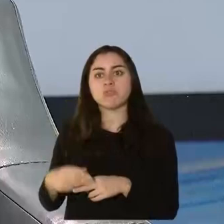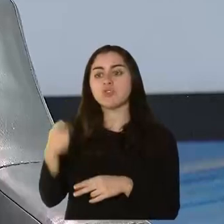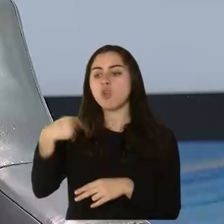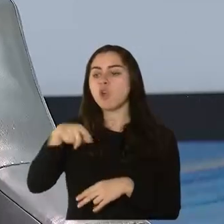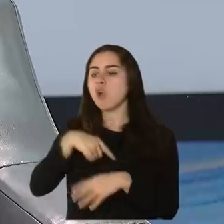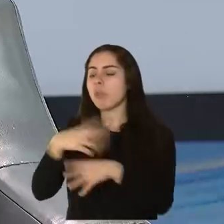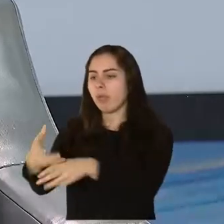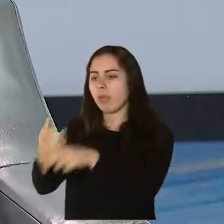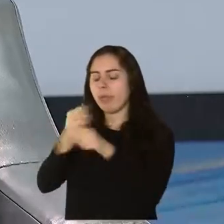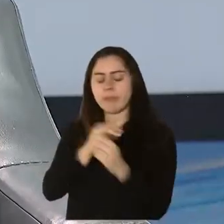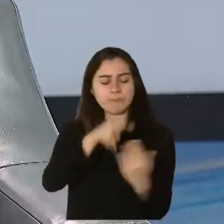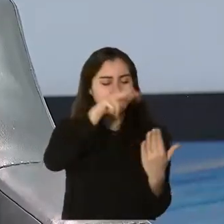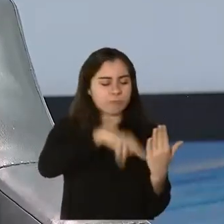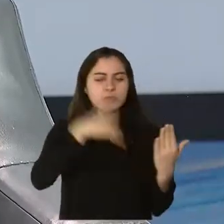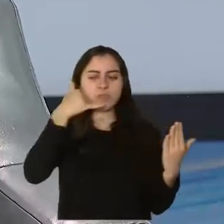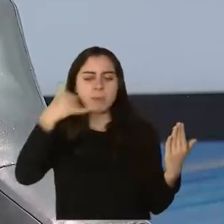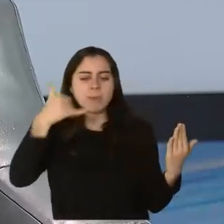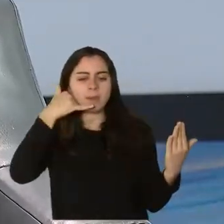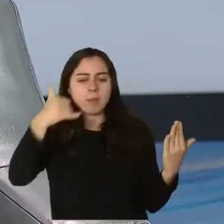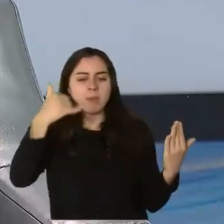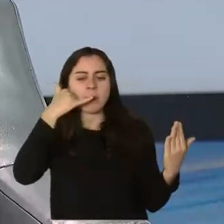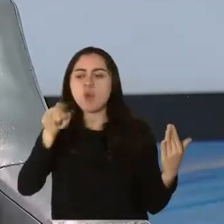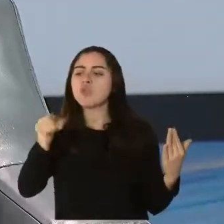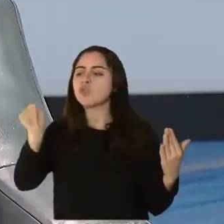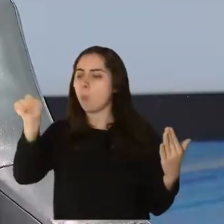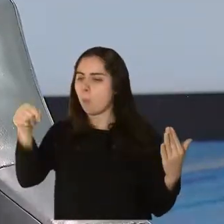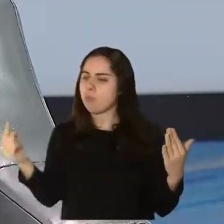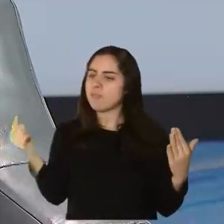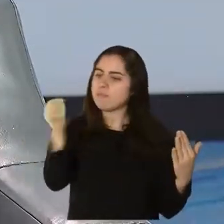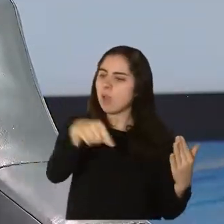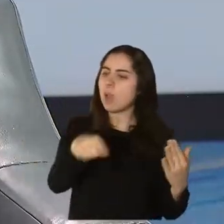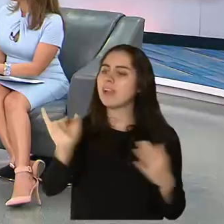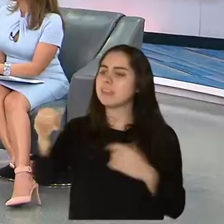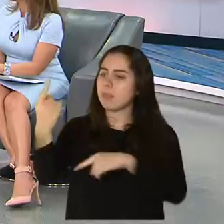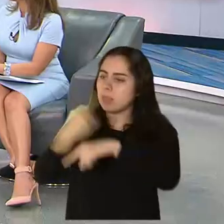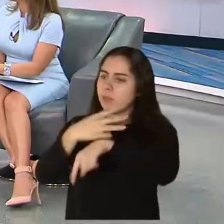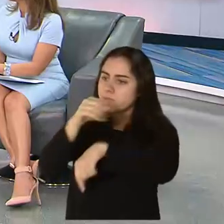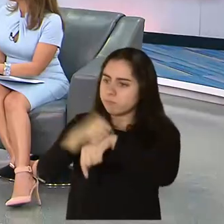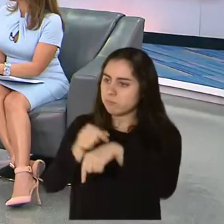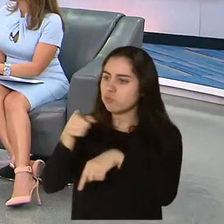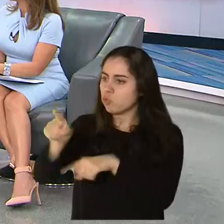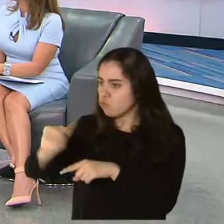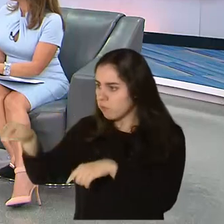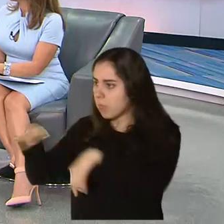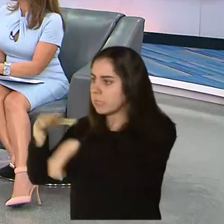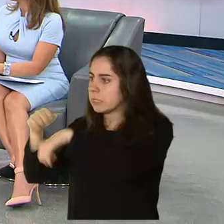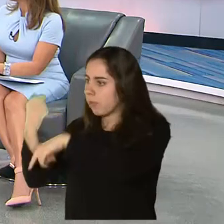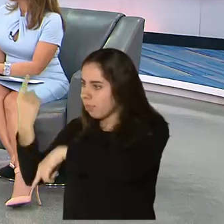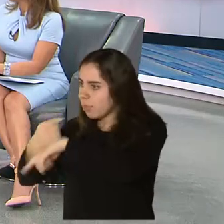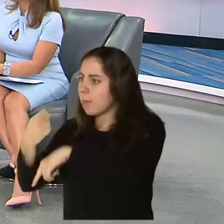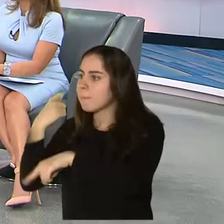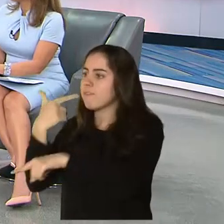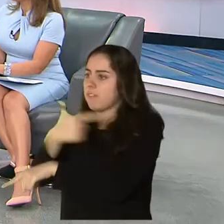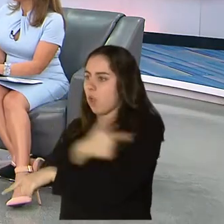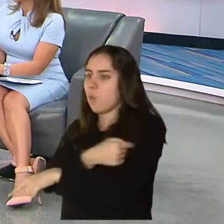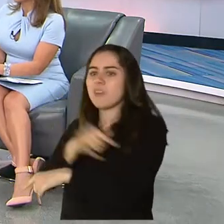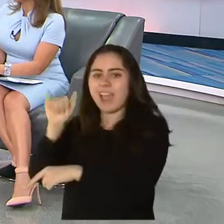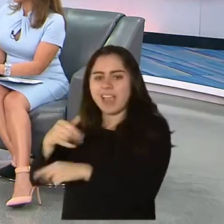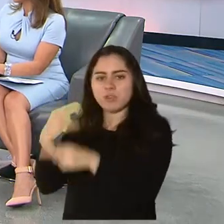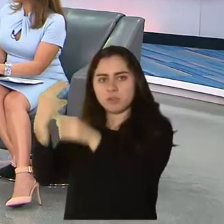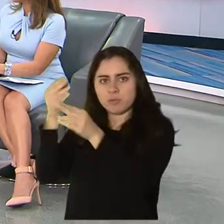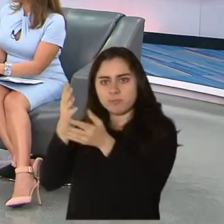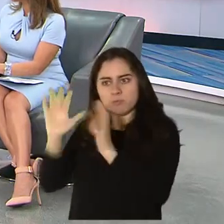a asistir a las diferentes facilidades en la fecha que esté el tiempo separado para ellos. Lo